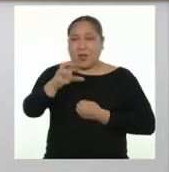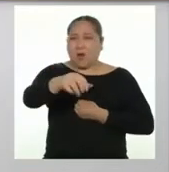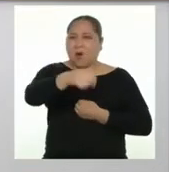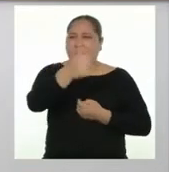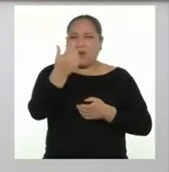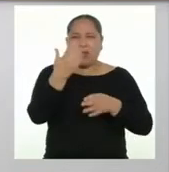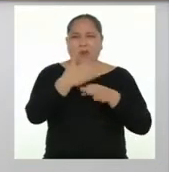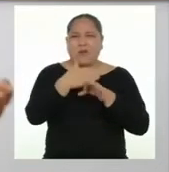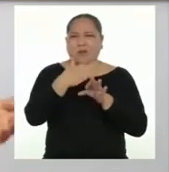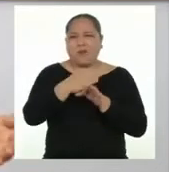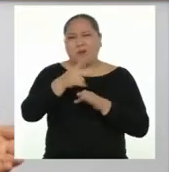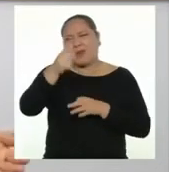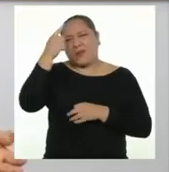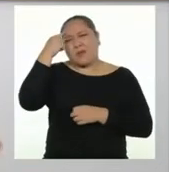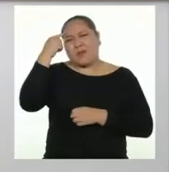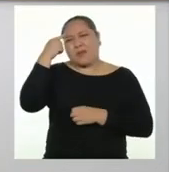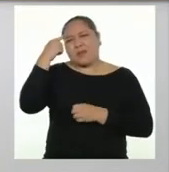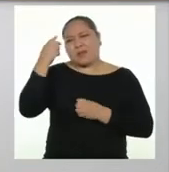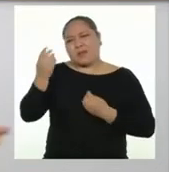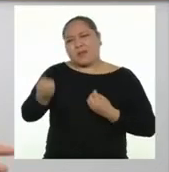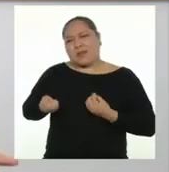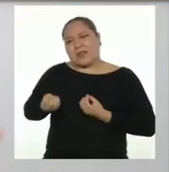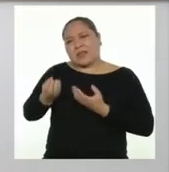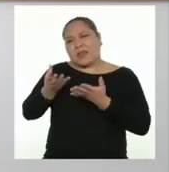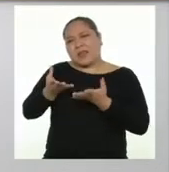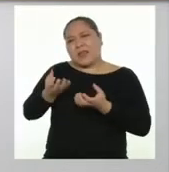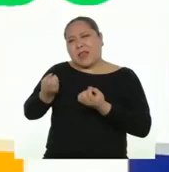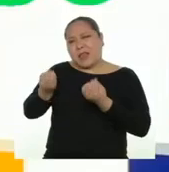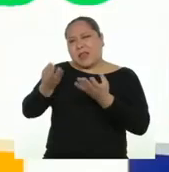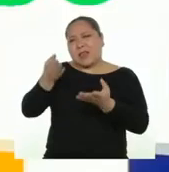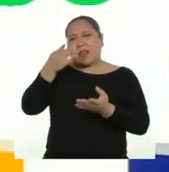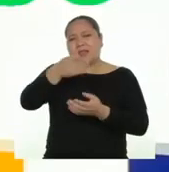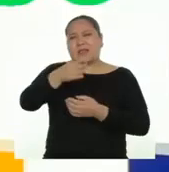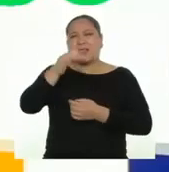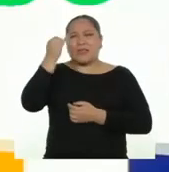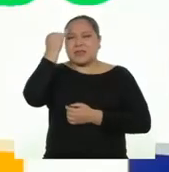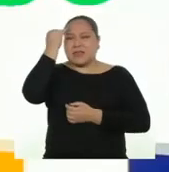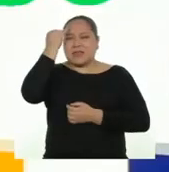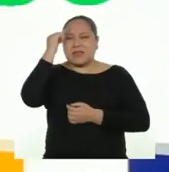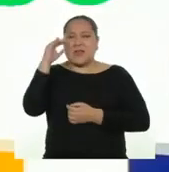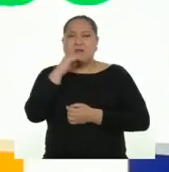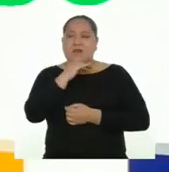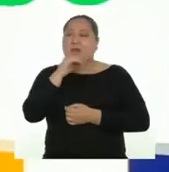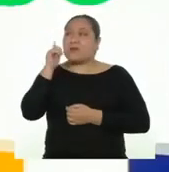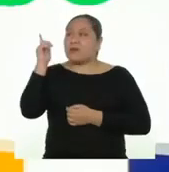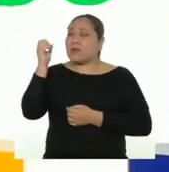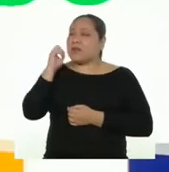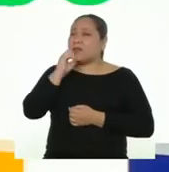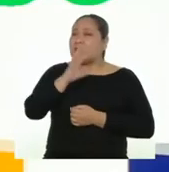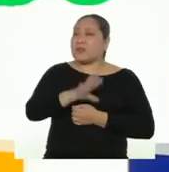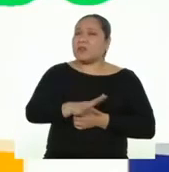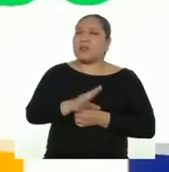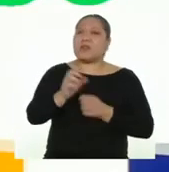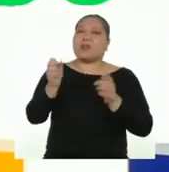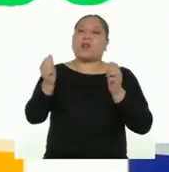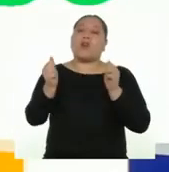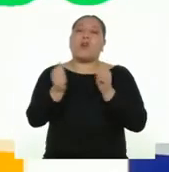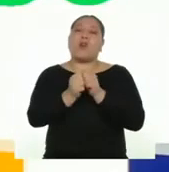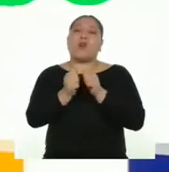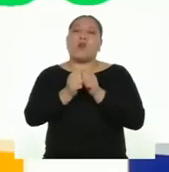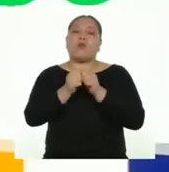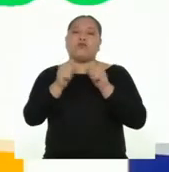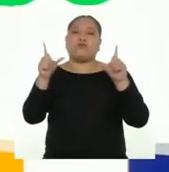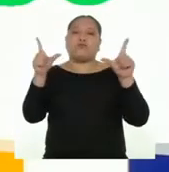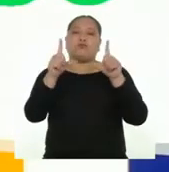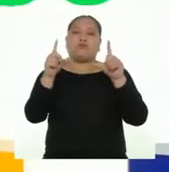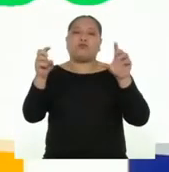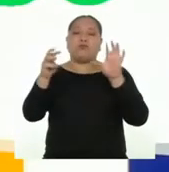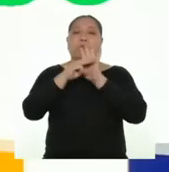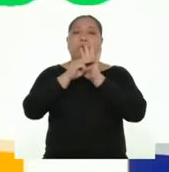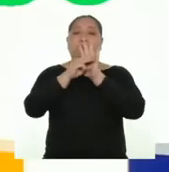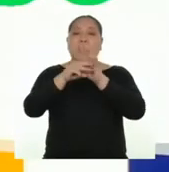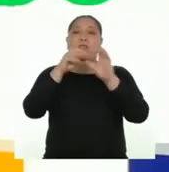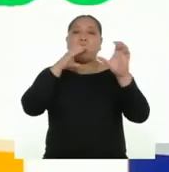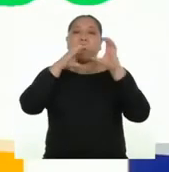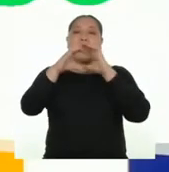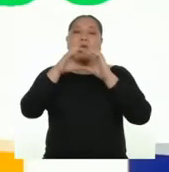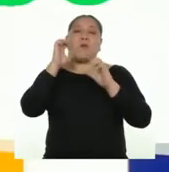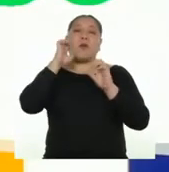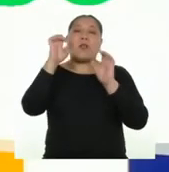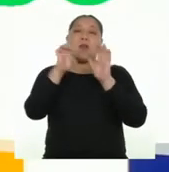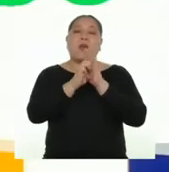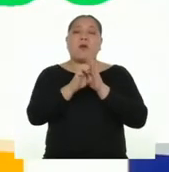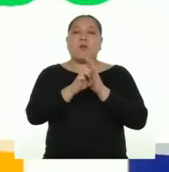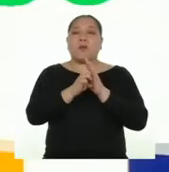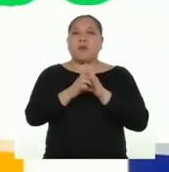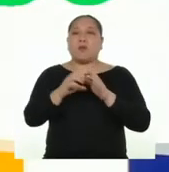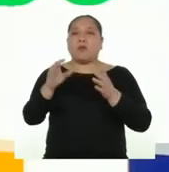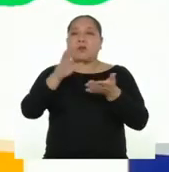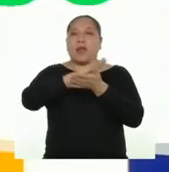qué otra manera crees que se transmiten estos estereotipos, Yanira? Como bien lo mencionó, a través de los medios de comunicación, profesora. Como en